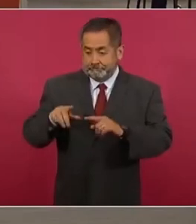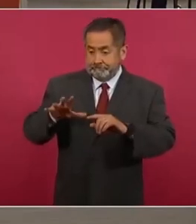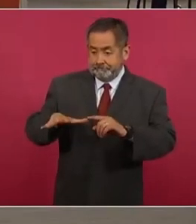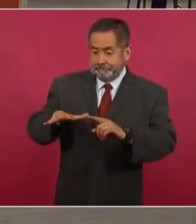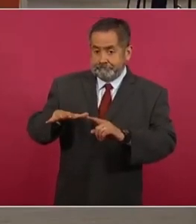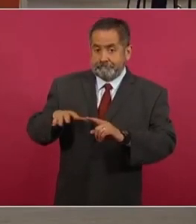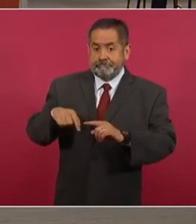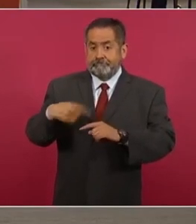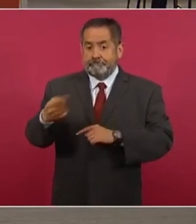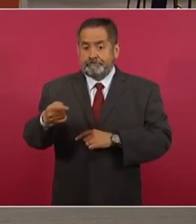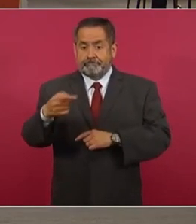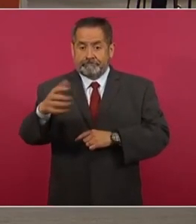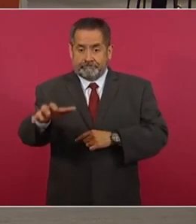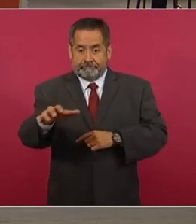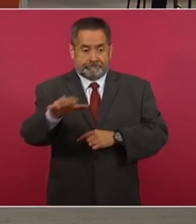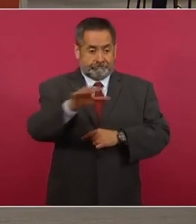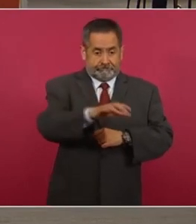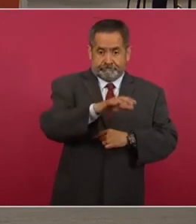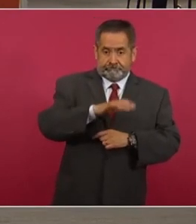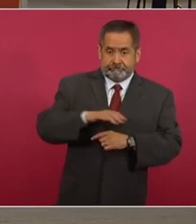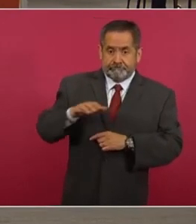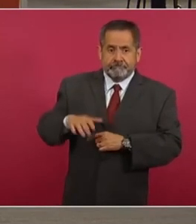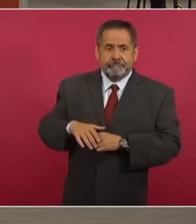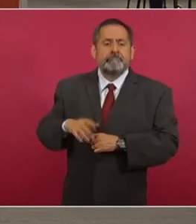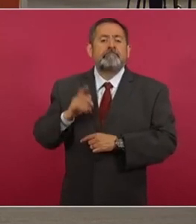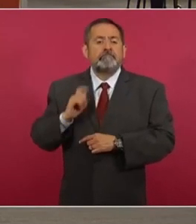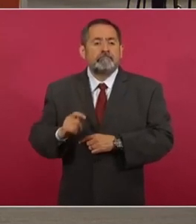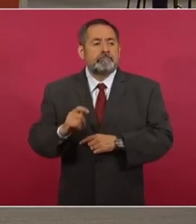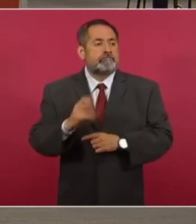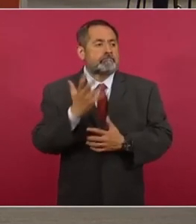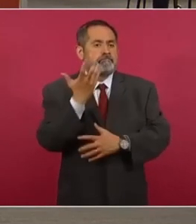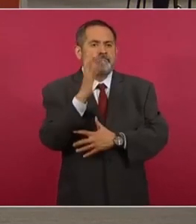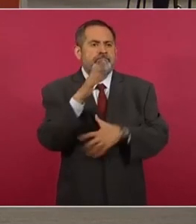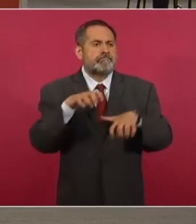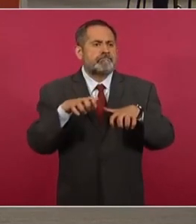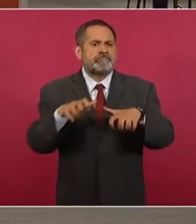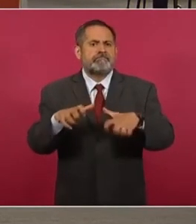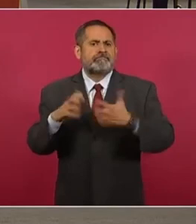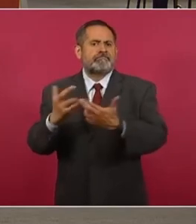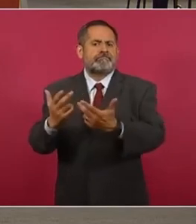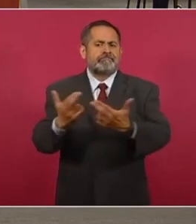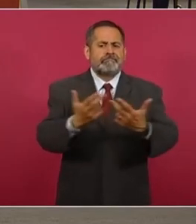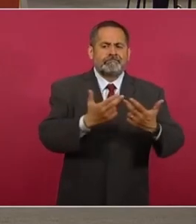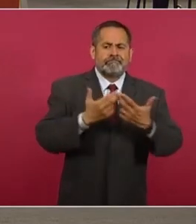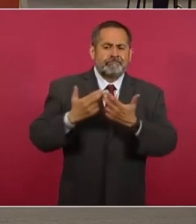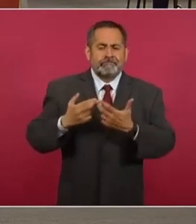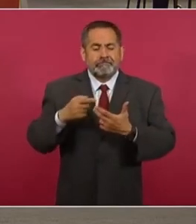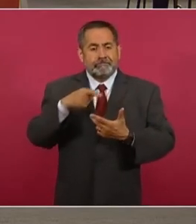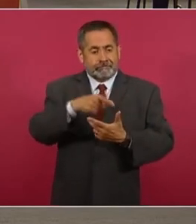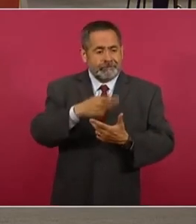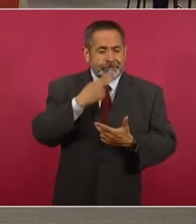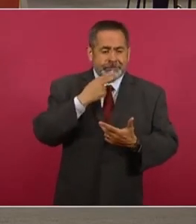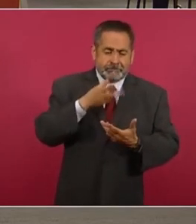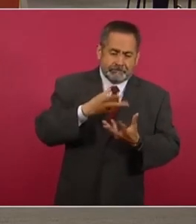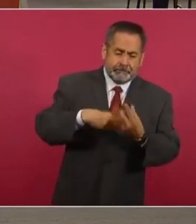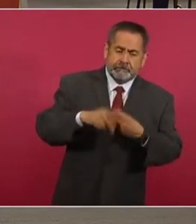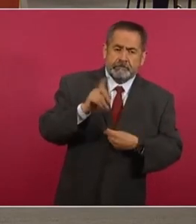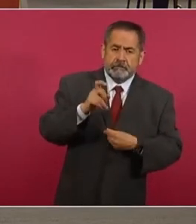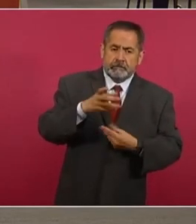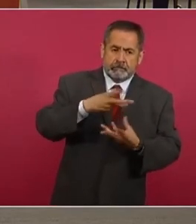afectan una zona boscosa que sirve para la recarga de agua en el valle,